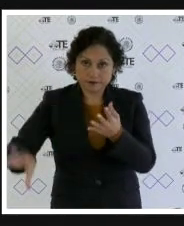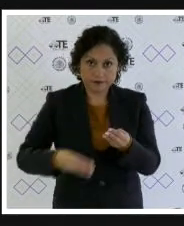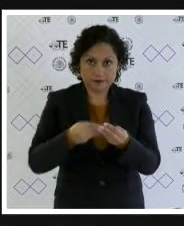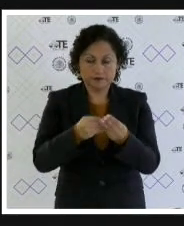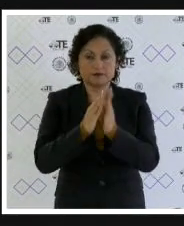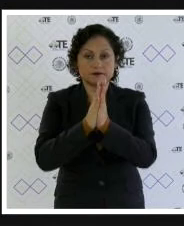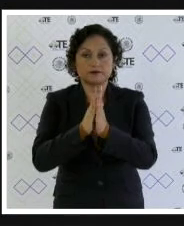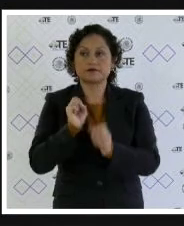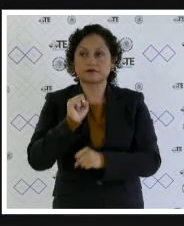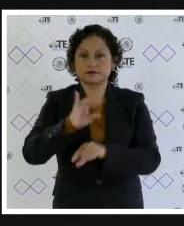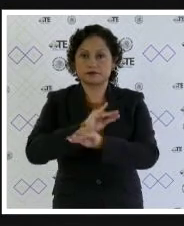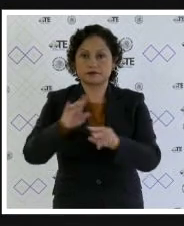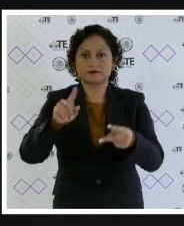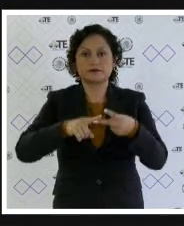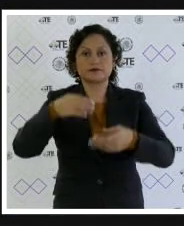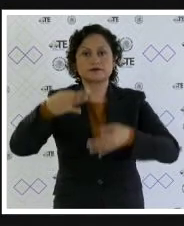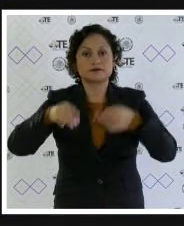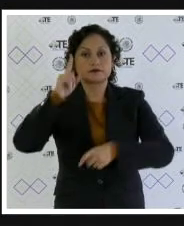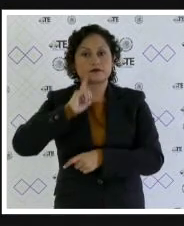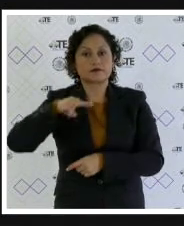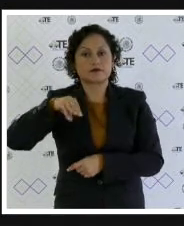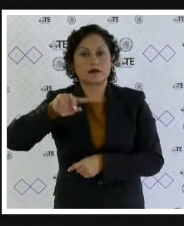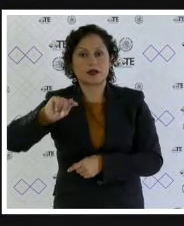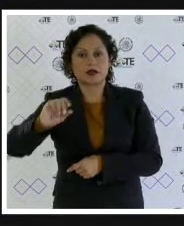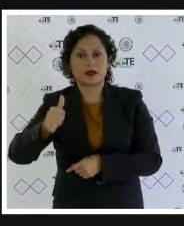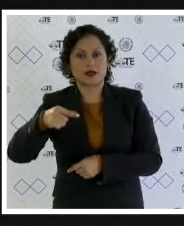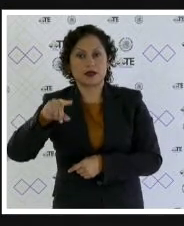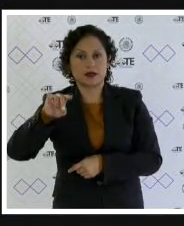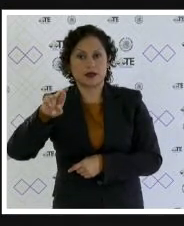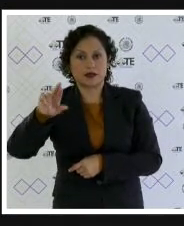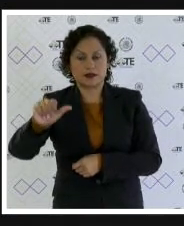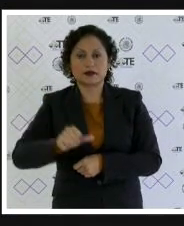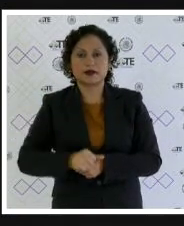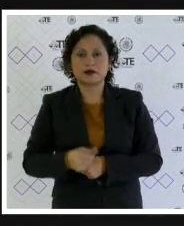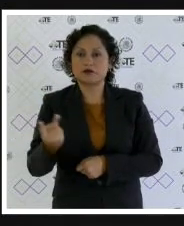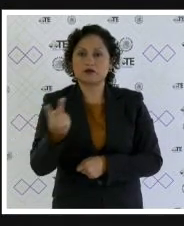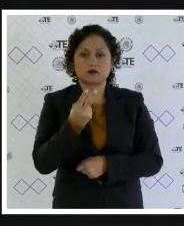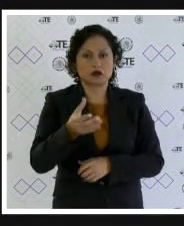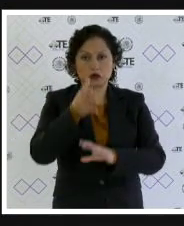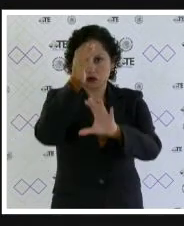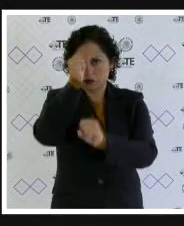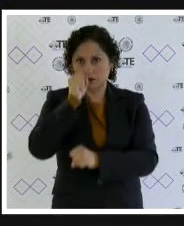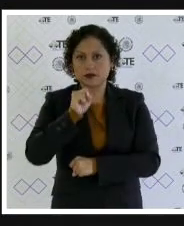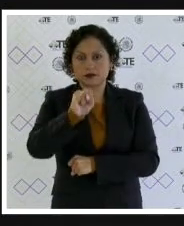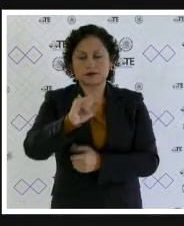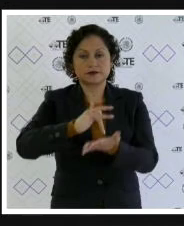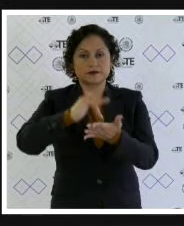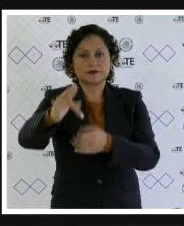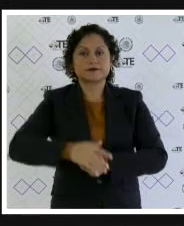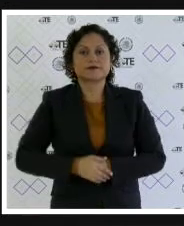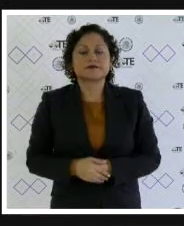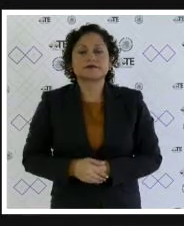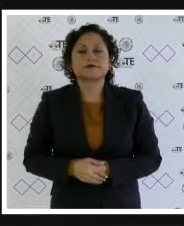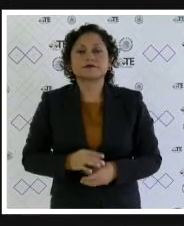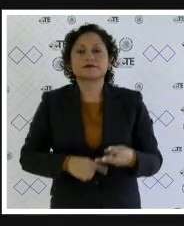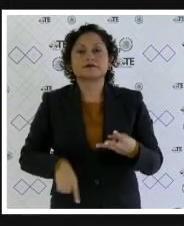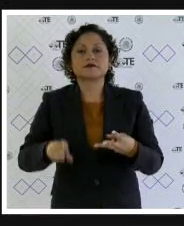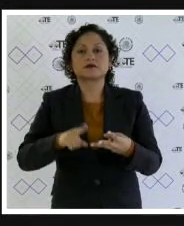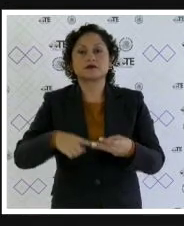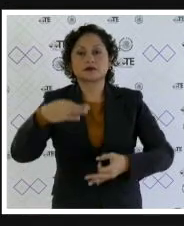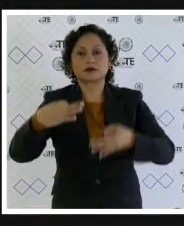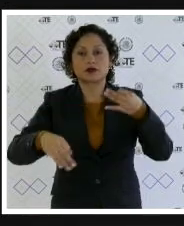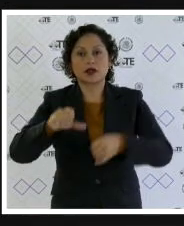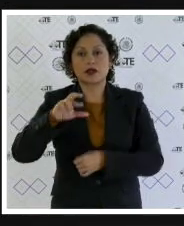gusto magistrada marta laticia mercador ramérez a favor de los proyectos secretario si es tan amable le agradezco mucho magistrado